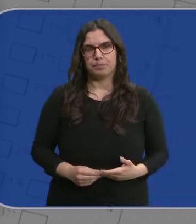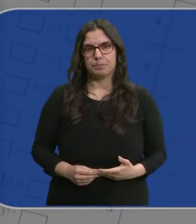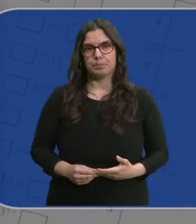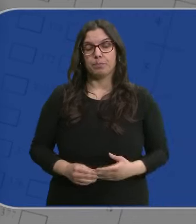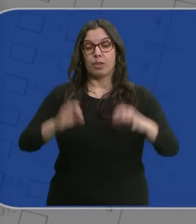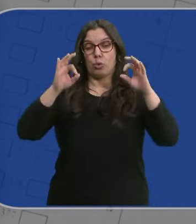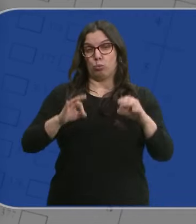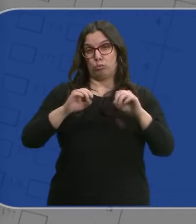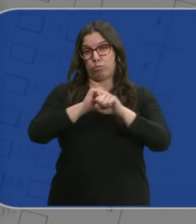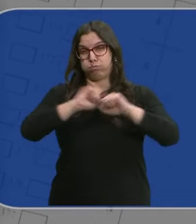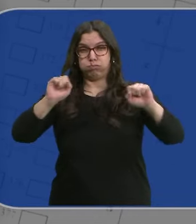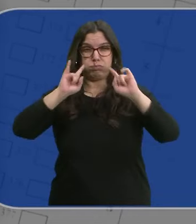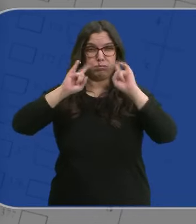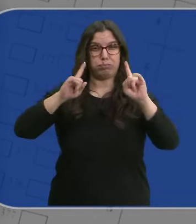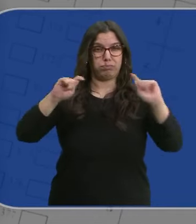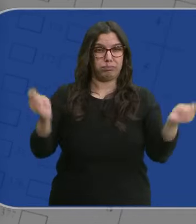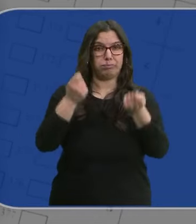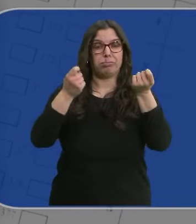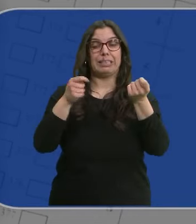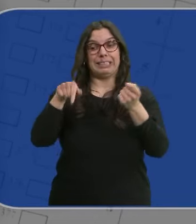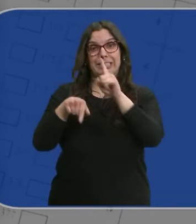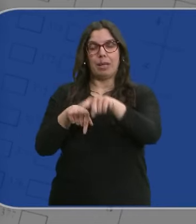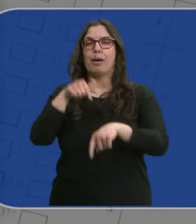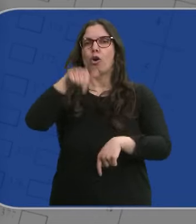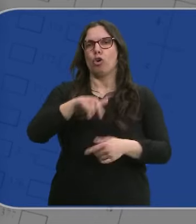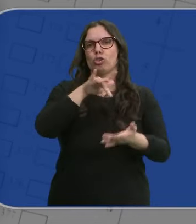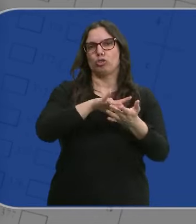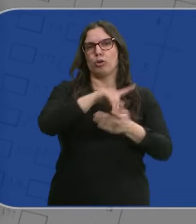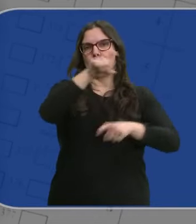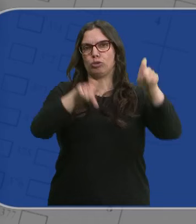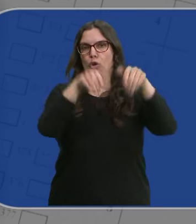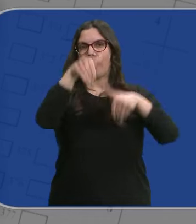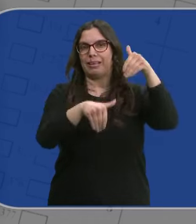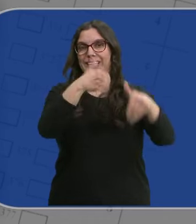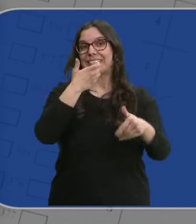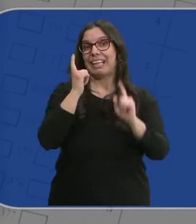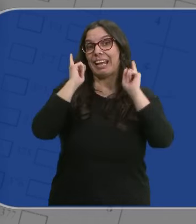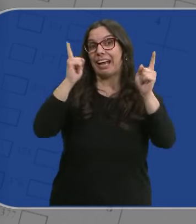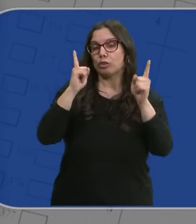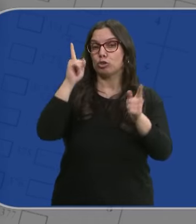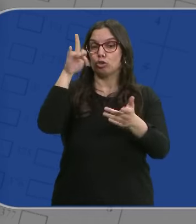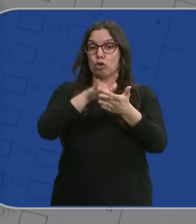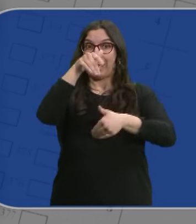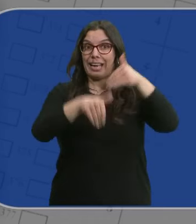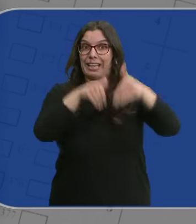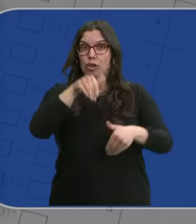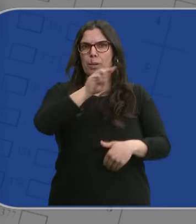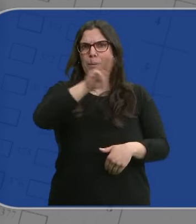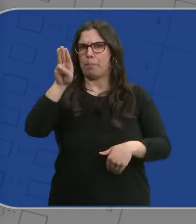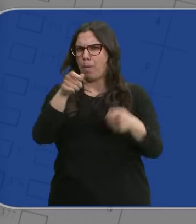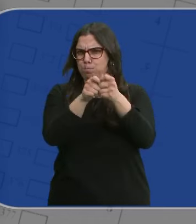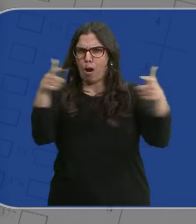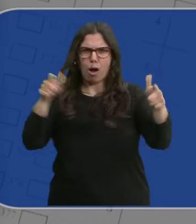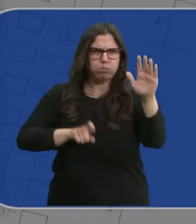Y en pleno estallido de este caso se ha realizado el sondeo electoral que hoy publica El Mundo. En él el Partido Popular se dispara y si hubiera elecciones